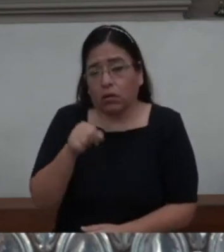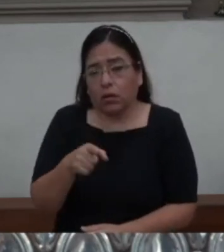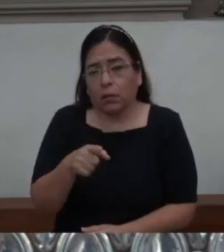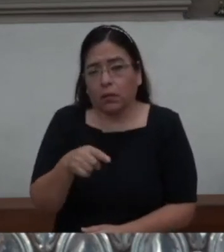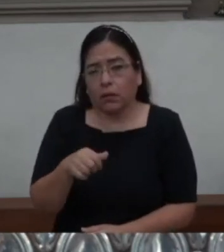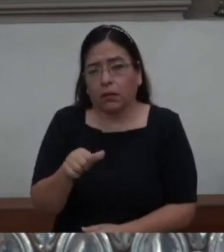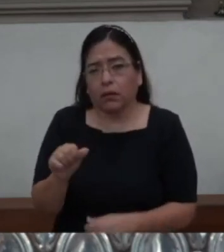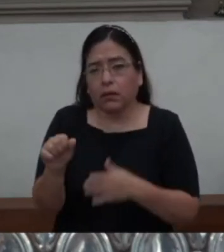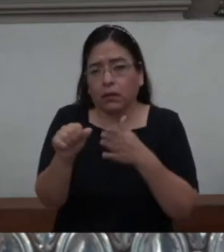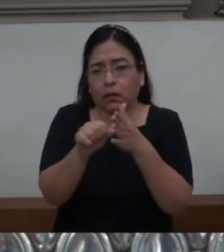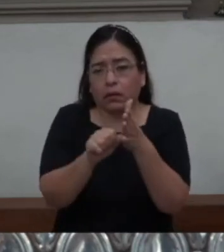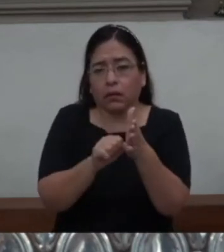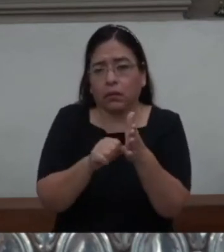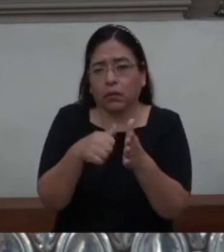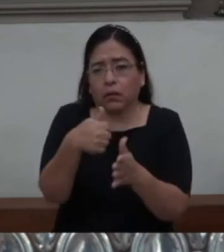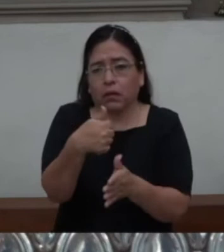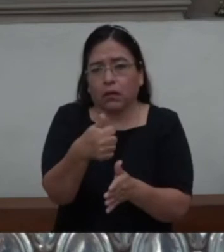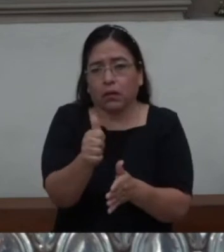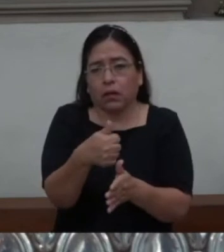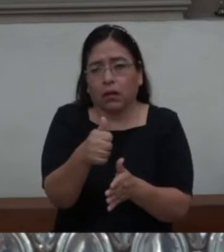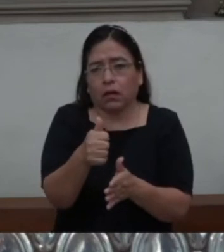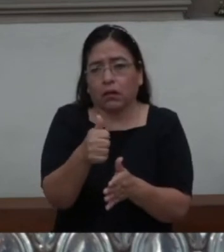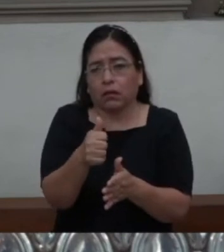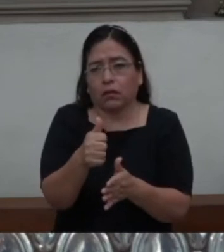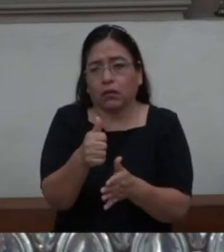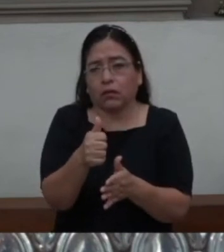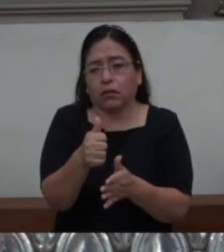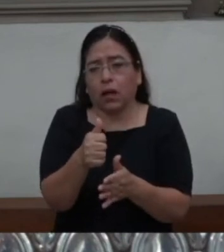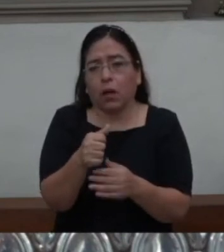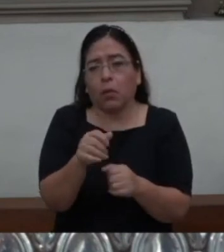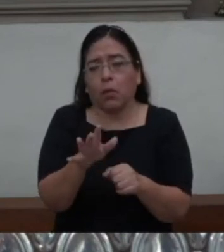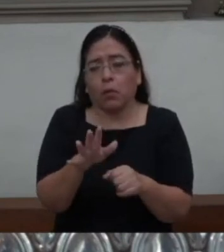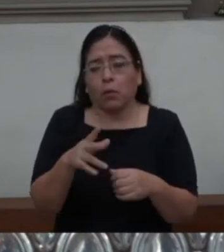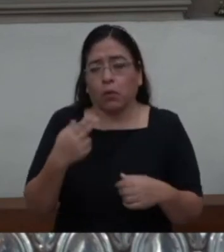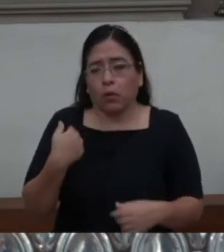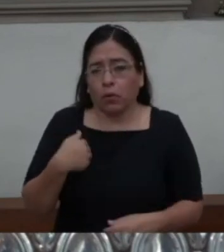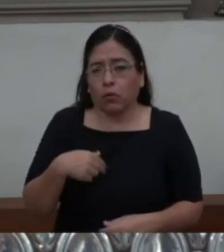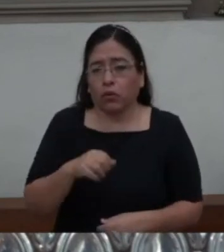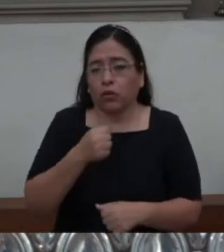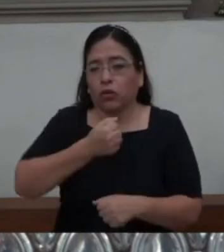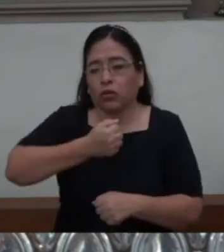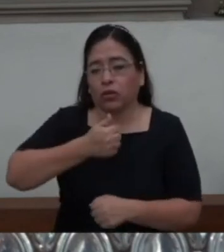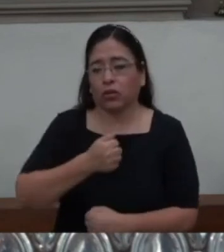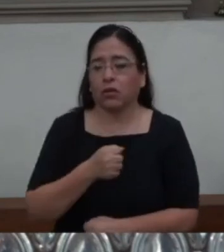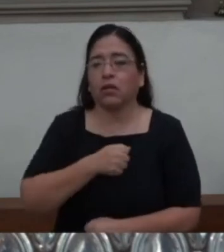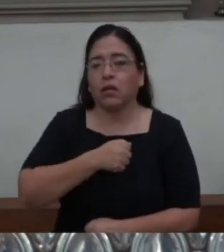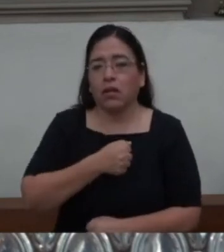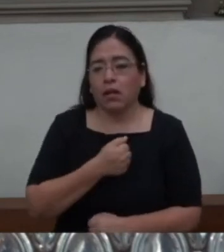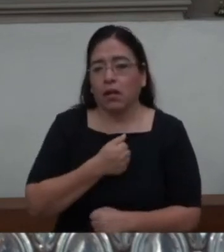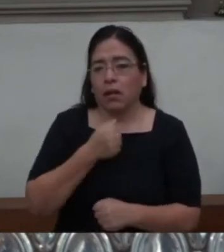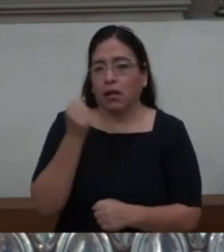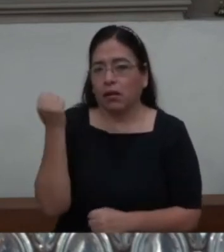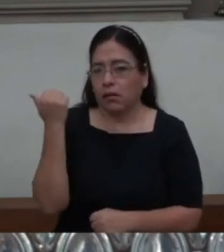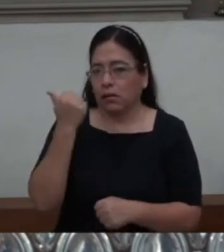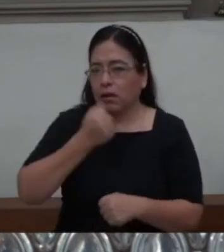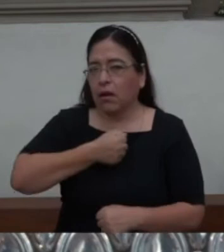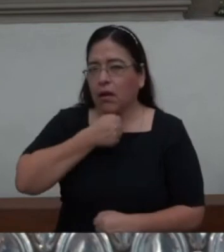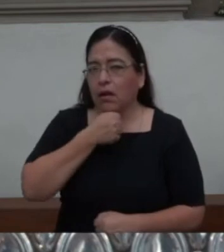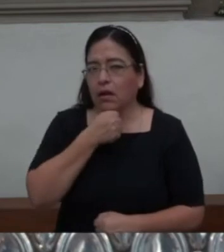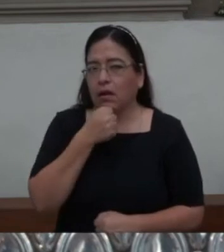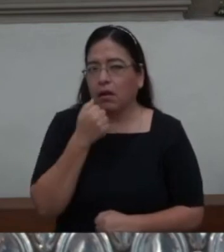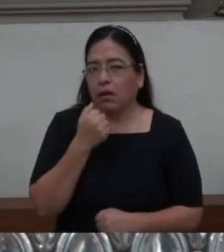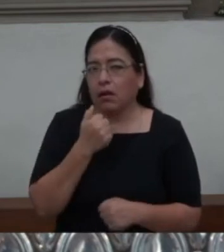agosto. Vamos a pedir por los hermanos mayores. Para que el Señor los